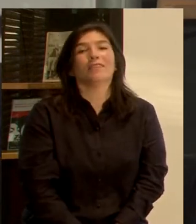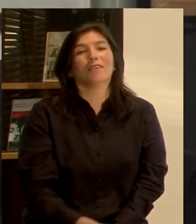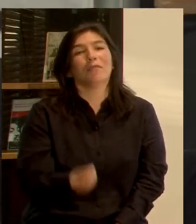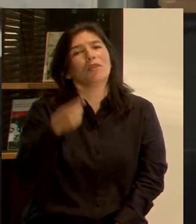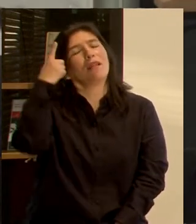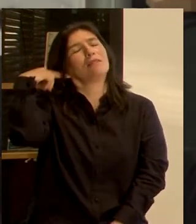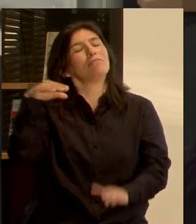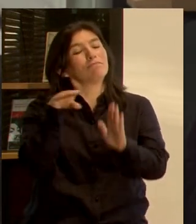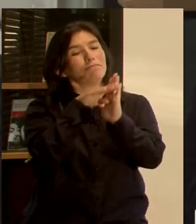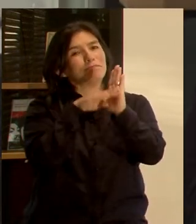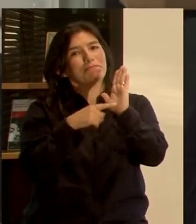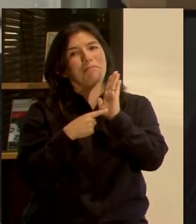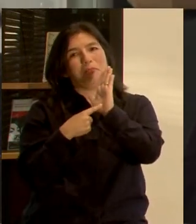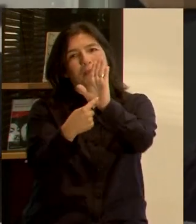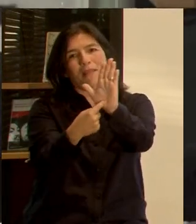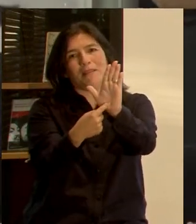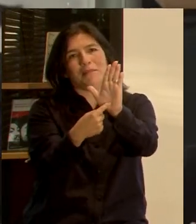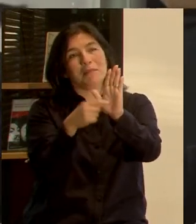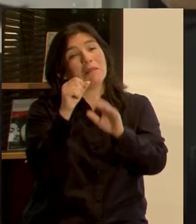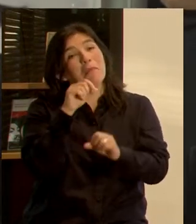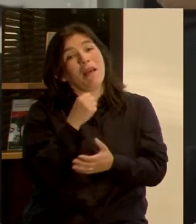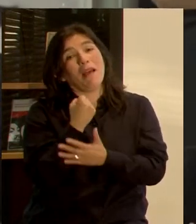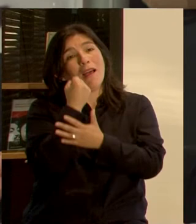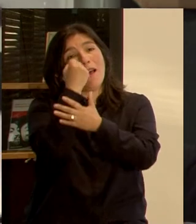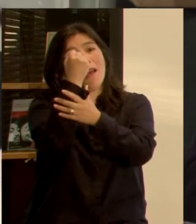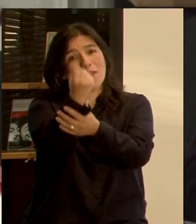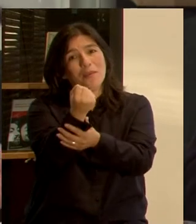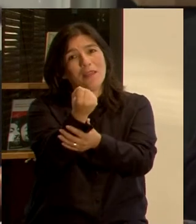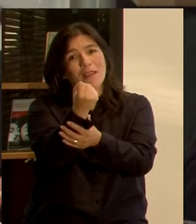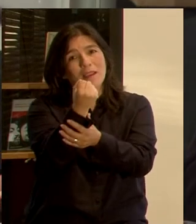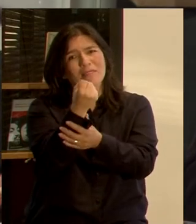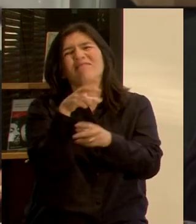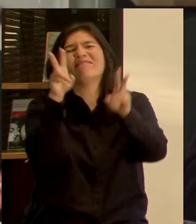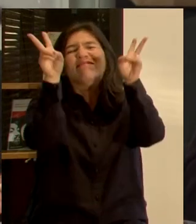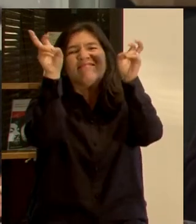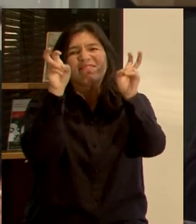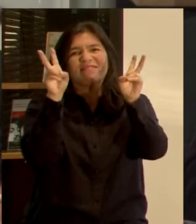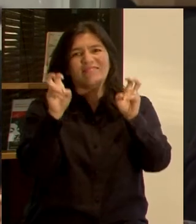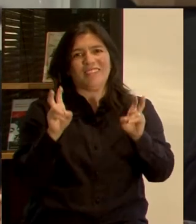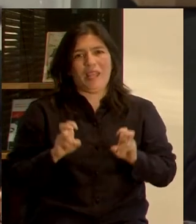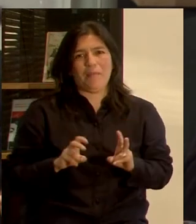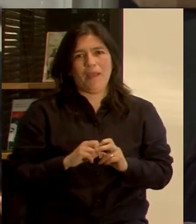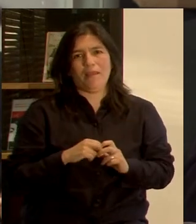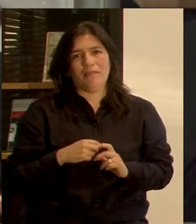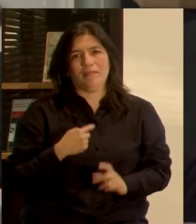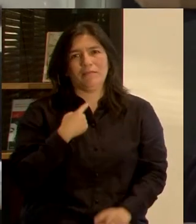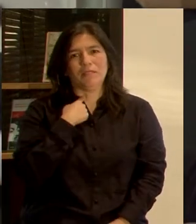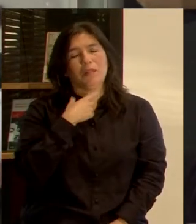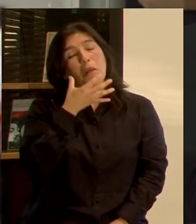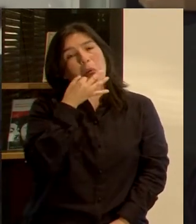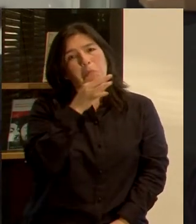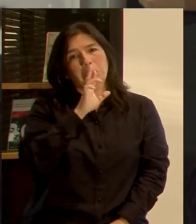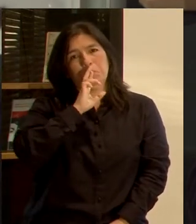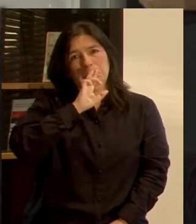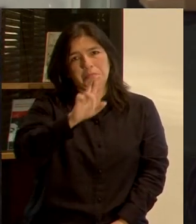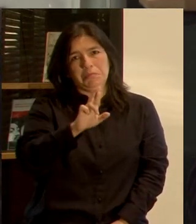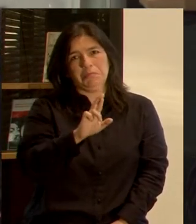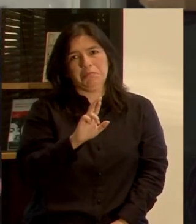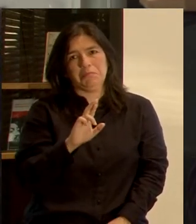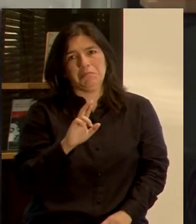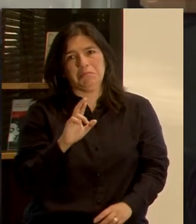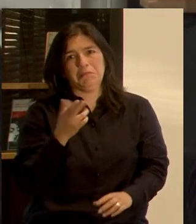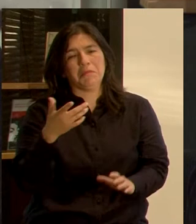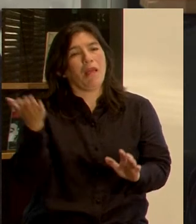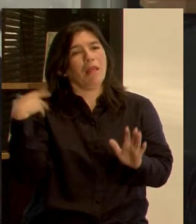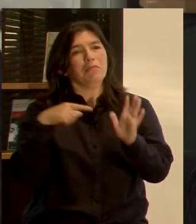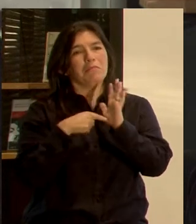traí una presentación que nos podría iluminar un poco respecto a de qué estamos hablando, porque evidentemente yo te puedo dar respuesta y quizás con la